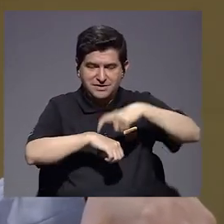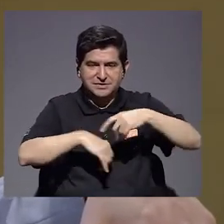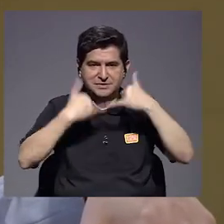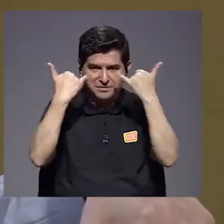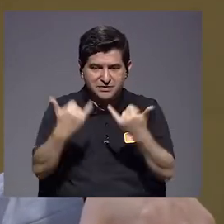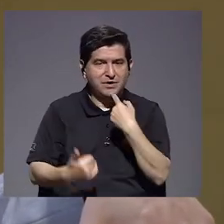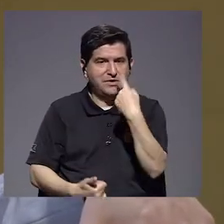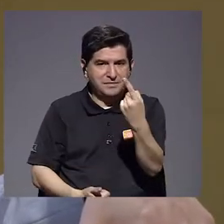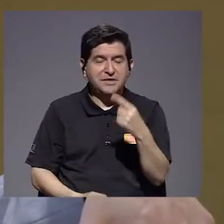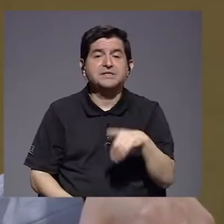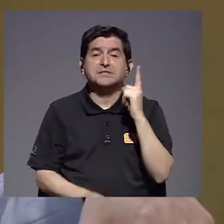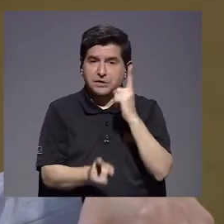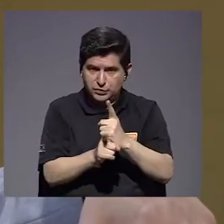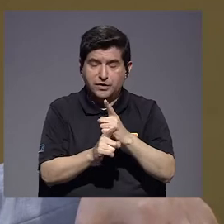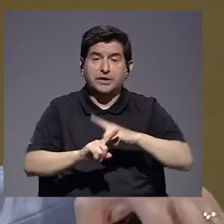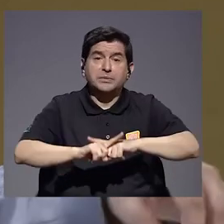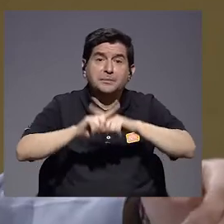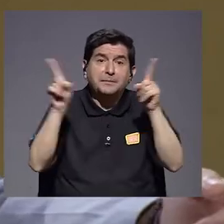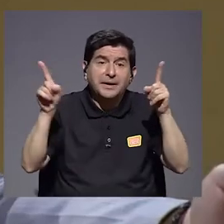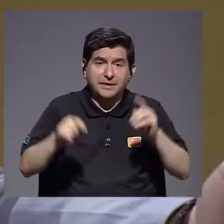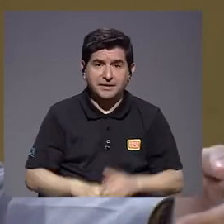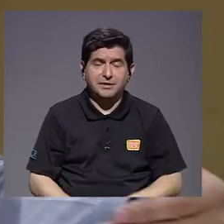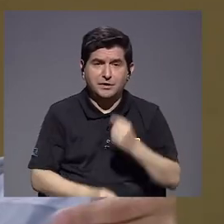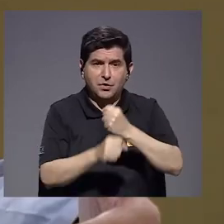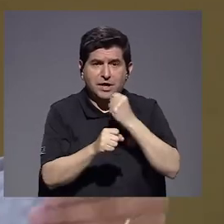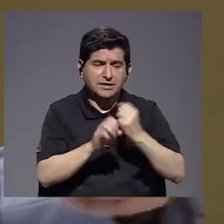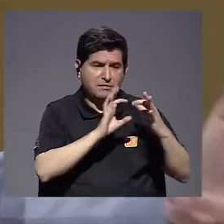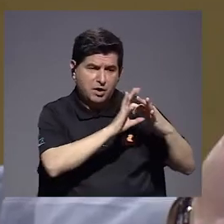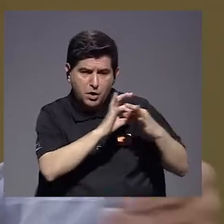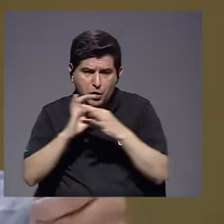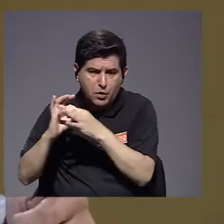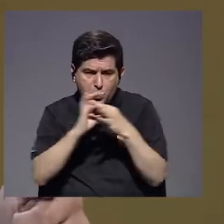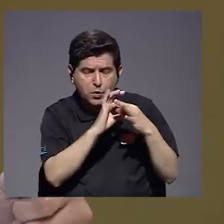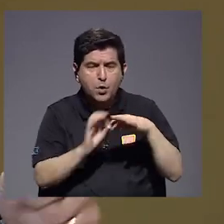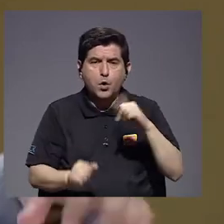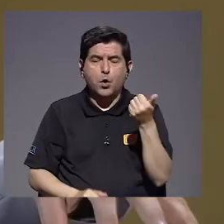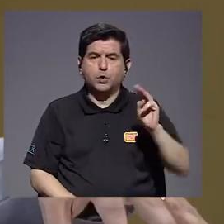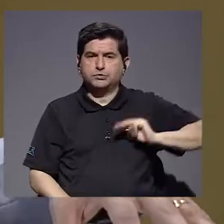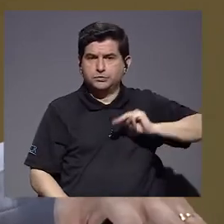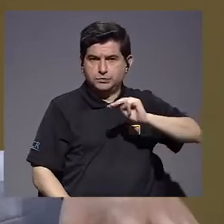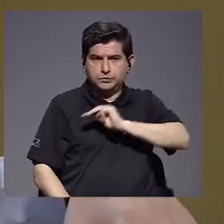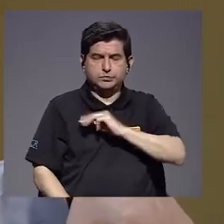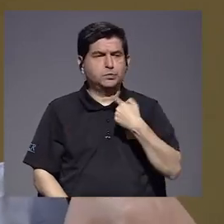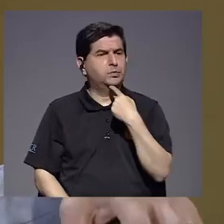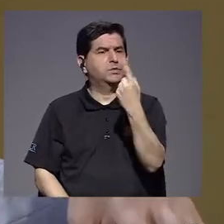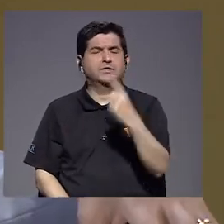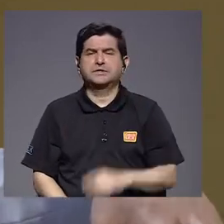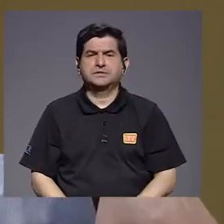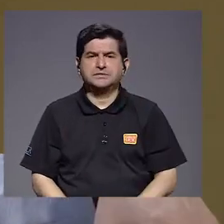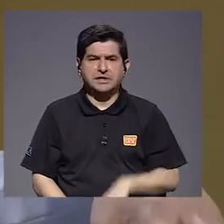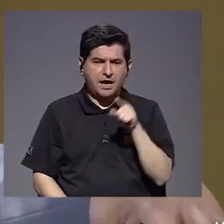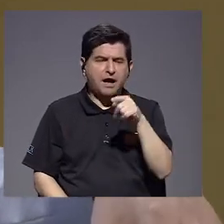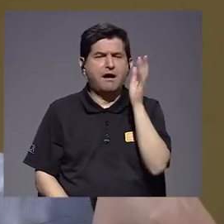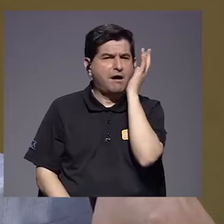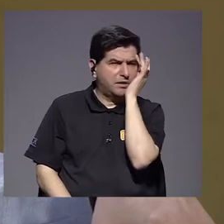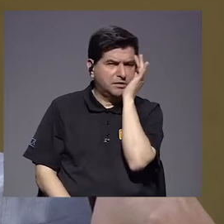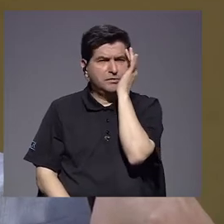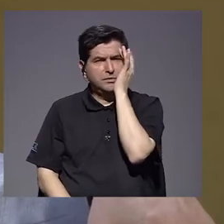y en este momento me está diciendo que así es, pero al trabajar mancomunadamente con otros ministerios, uno diría, ¿van